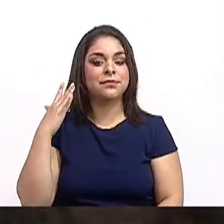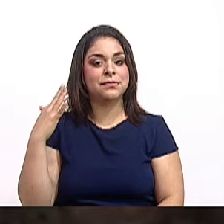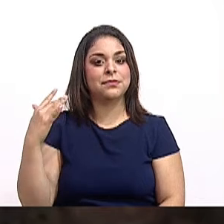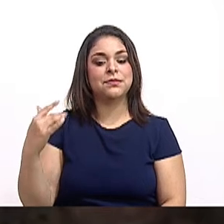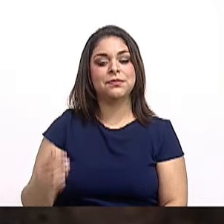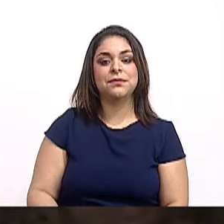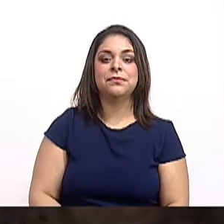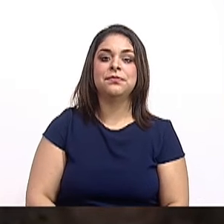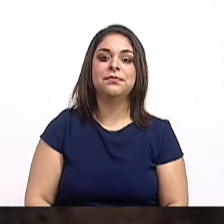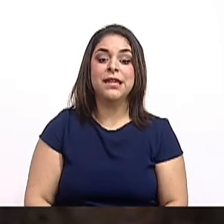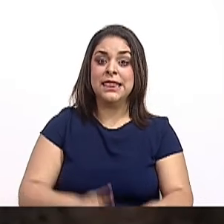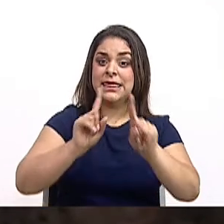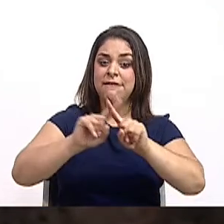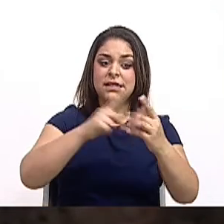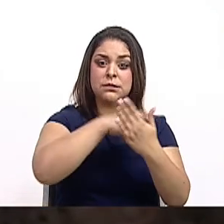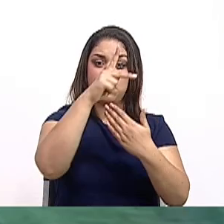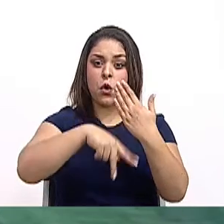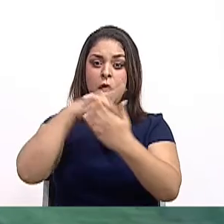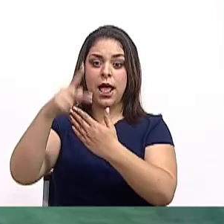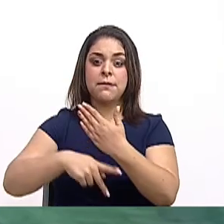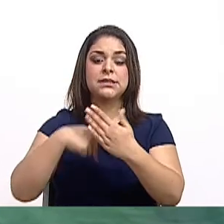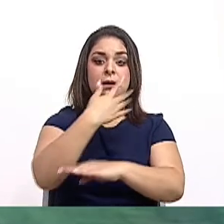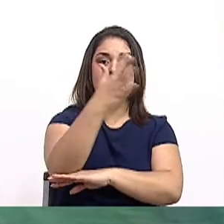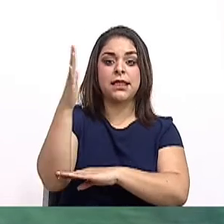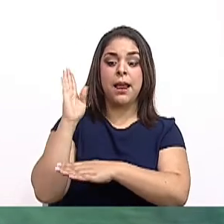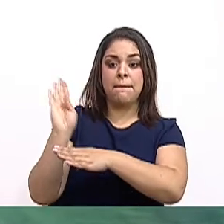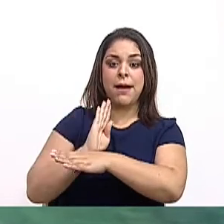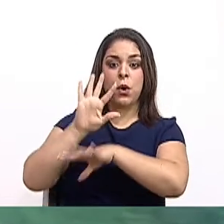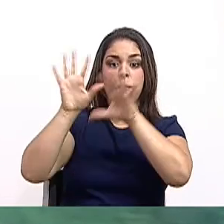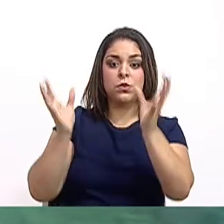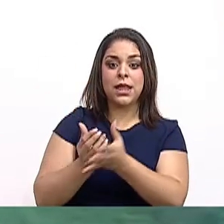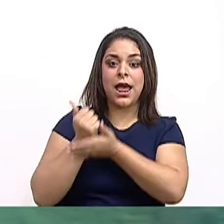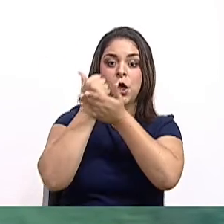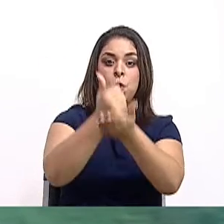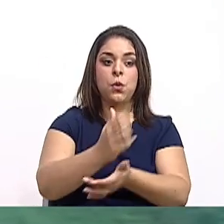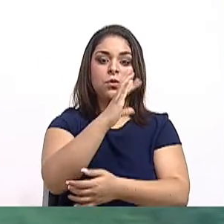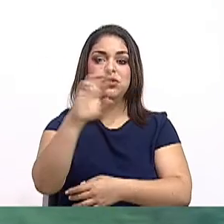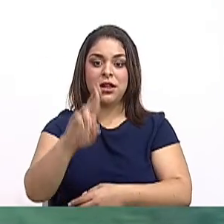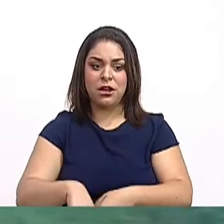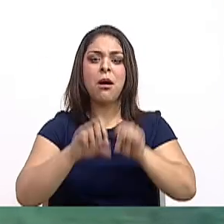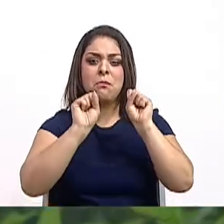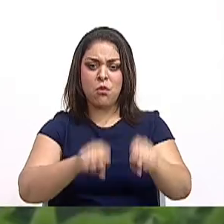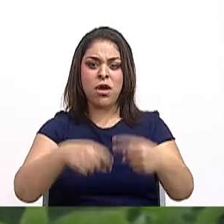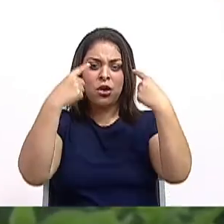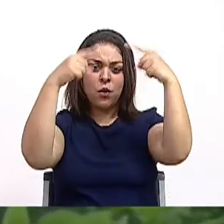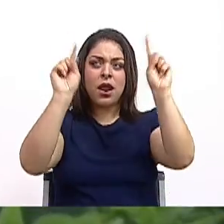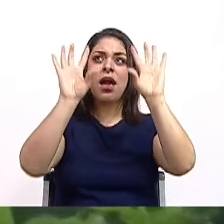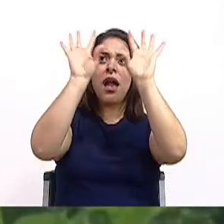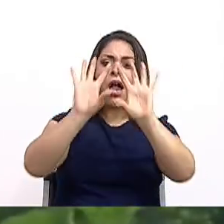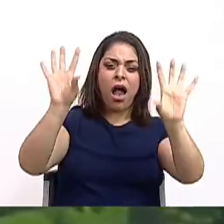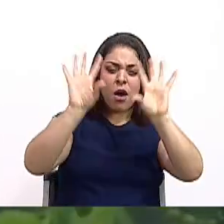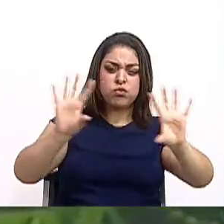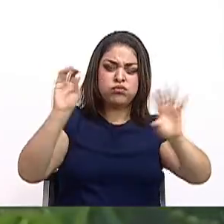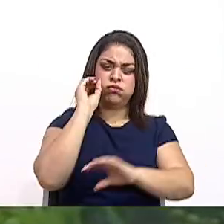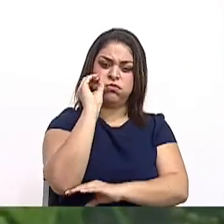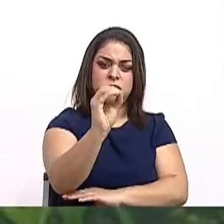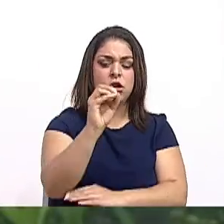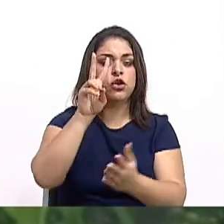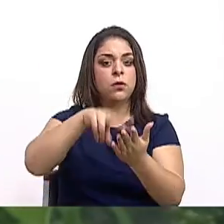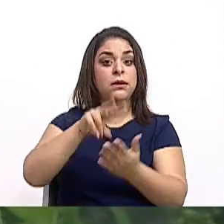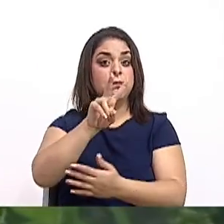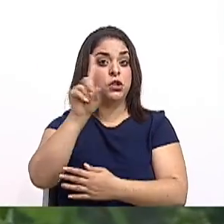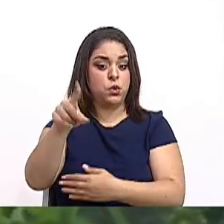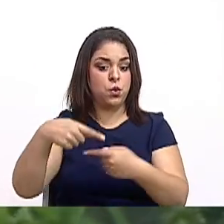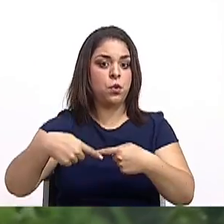Con varios programas ambientales, el Banco Mundial está ayudando a que Costa Rica se convierta en carbono neutral para el 2021, gracias